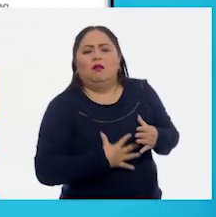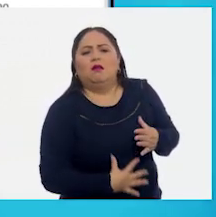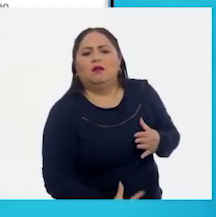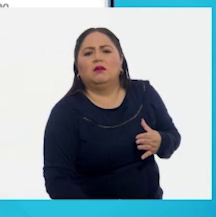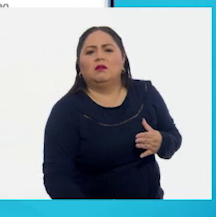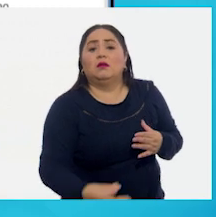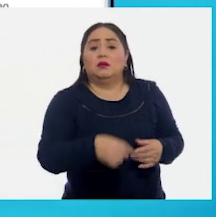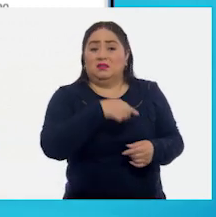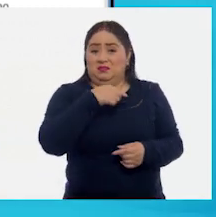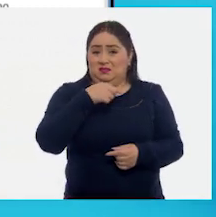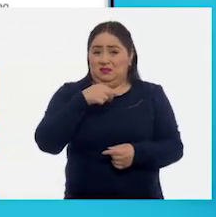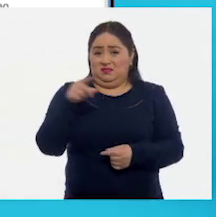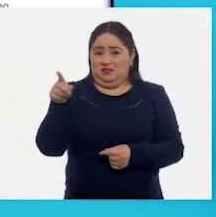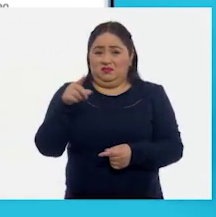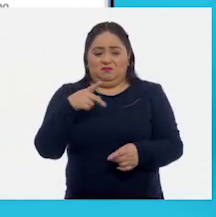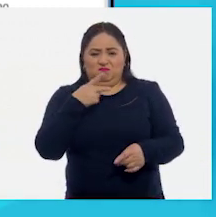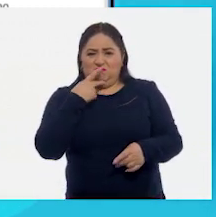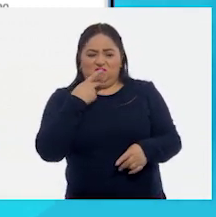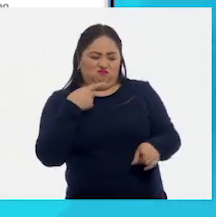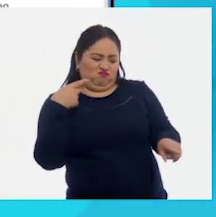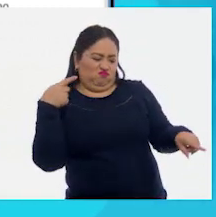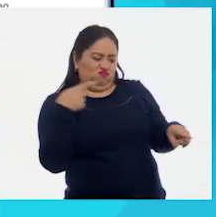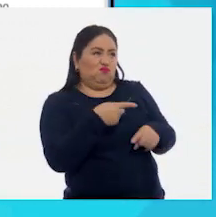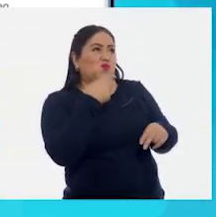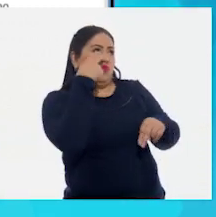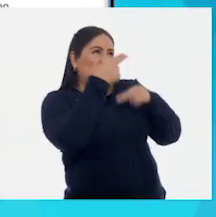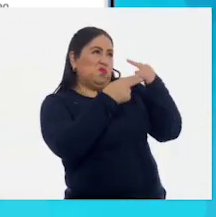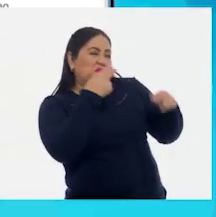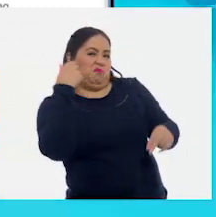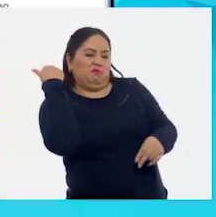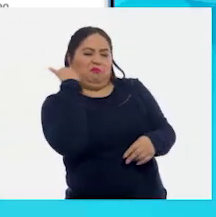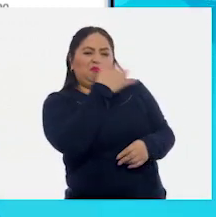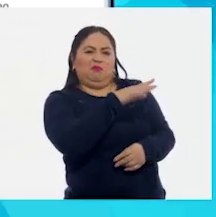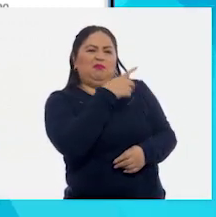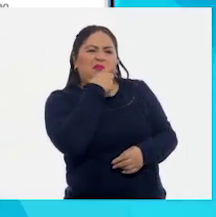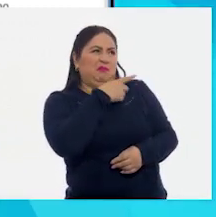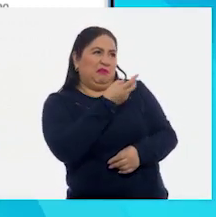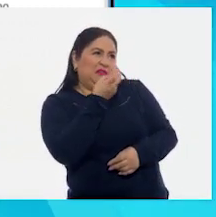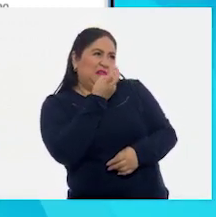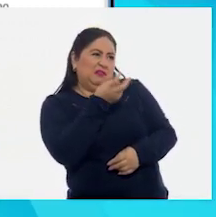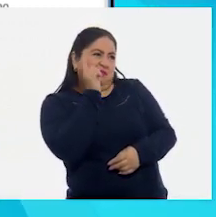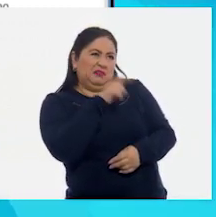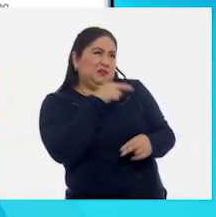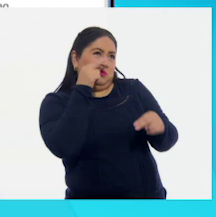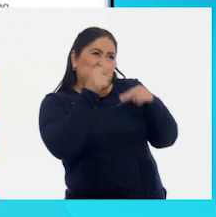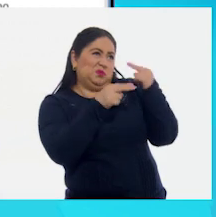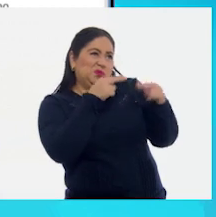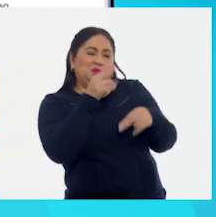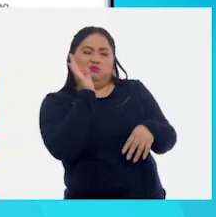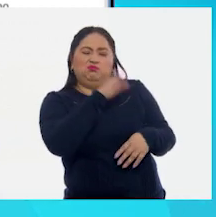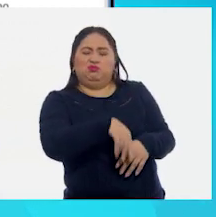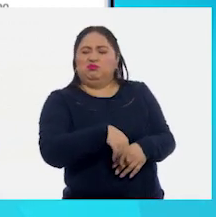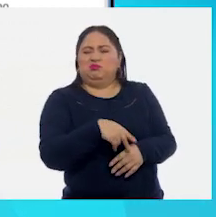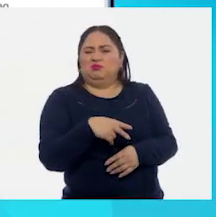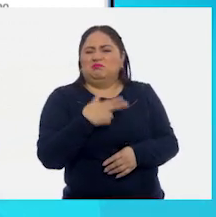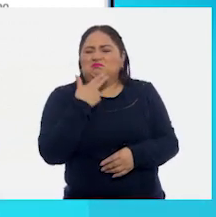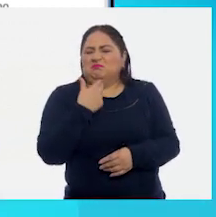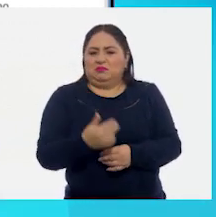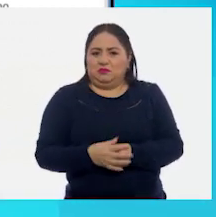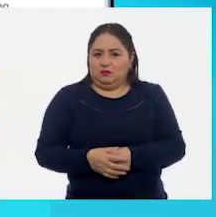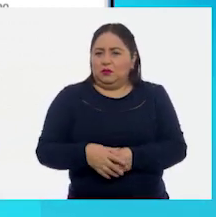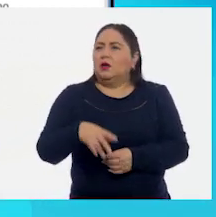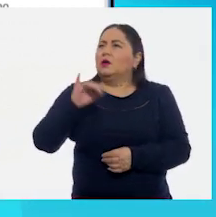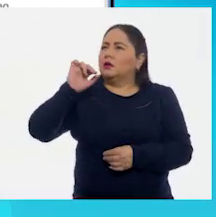Y ella insultó a la nube. Le dijo, no, es que las nubes son anticuadas. ¿Te acuerdas? ¡Ay,